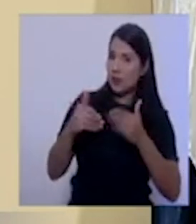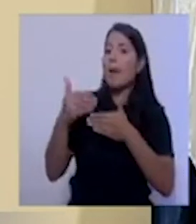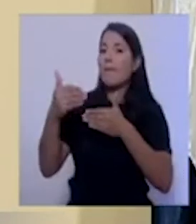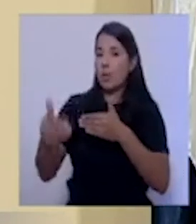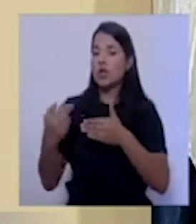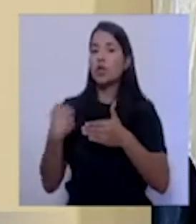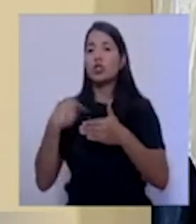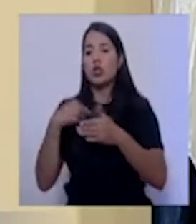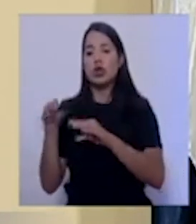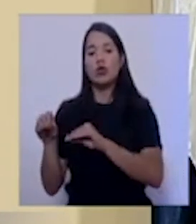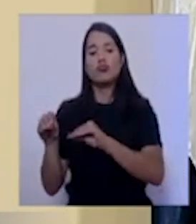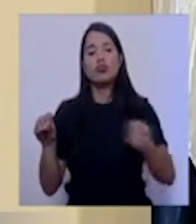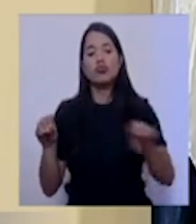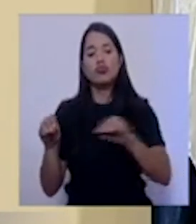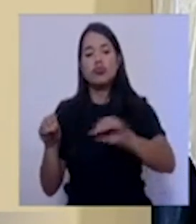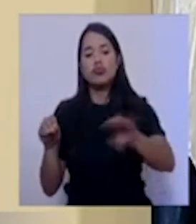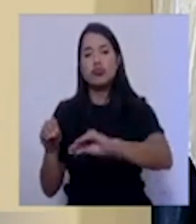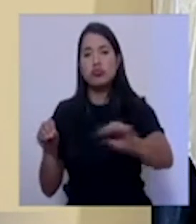fueron dando salidas.